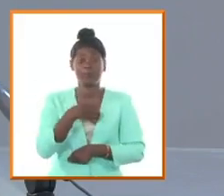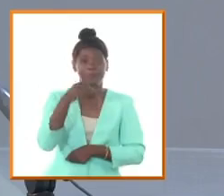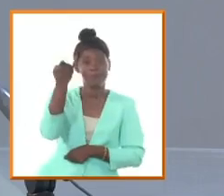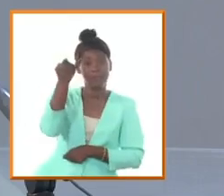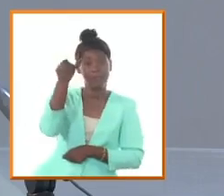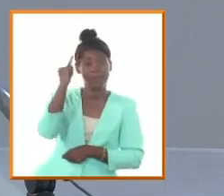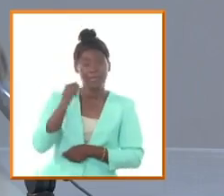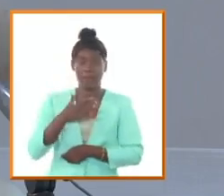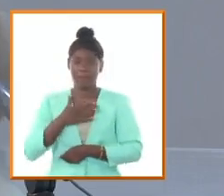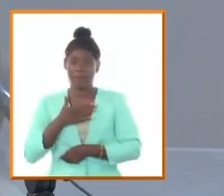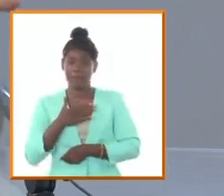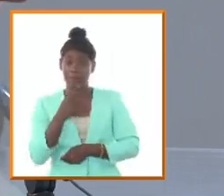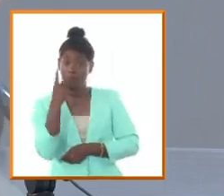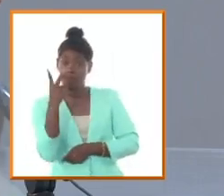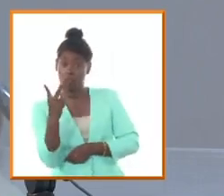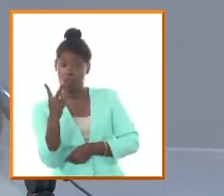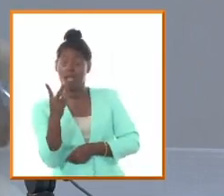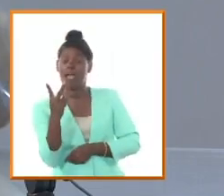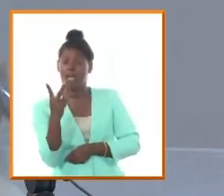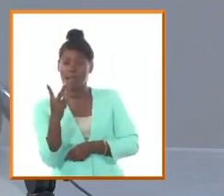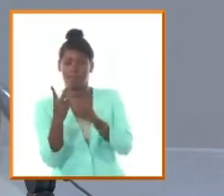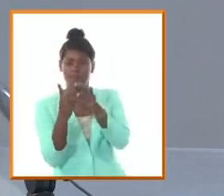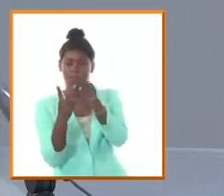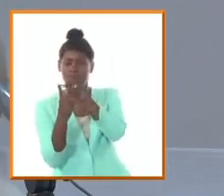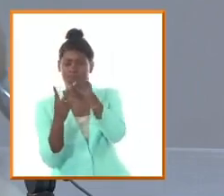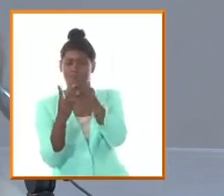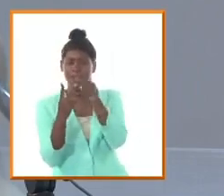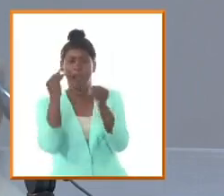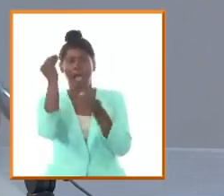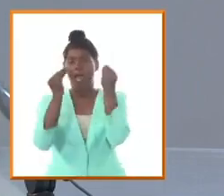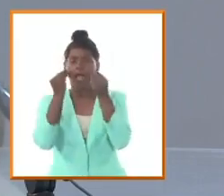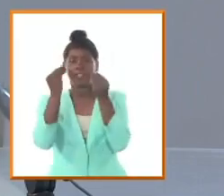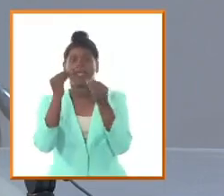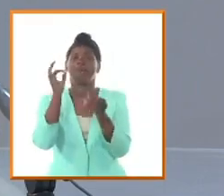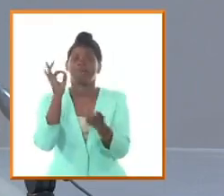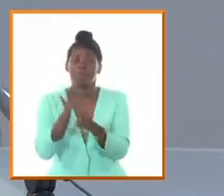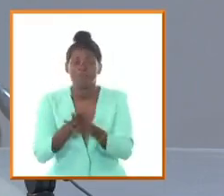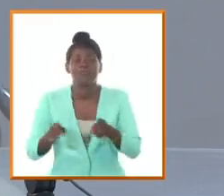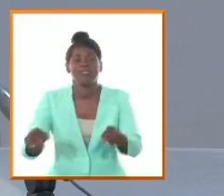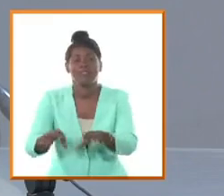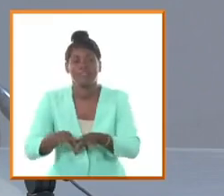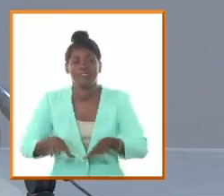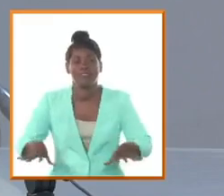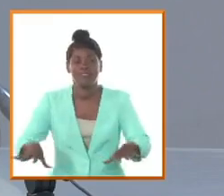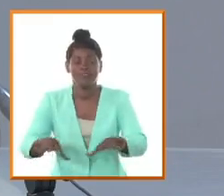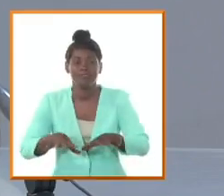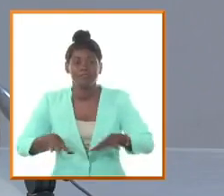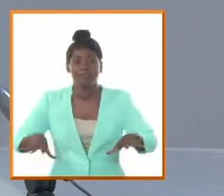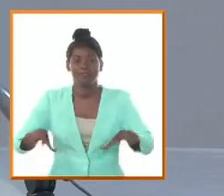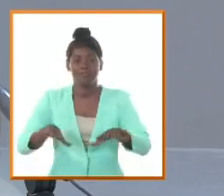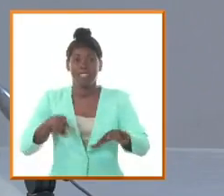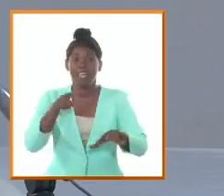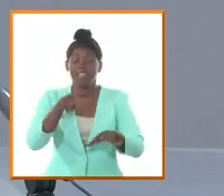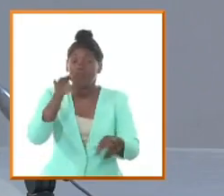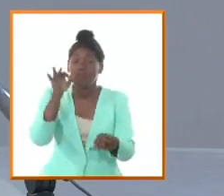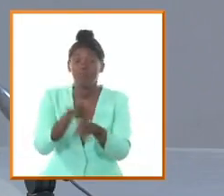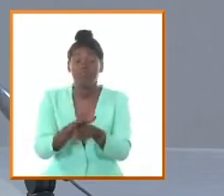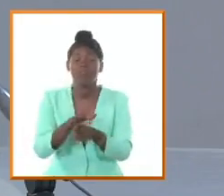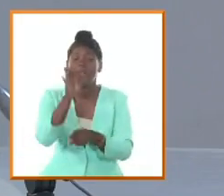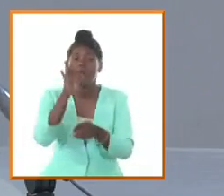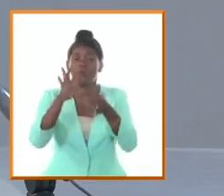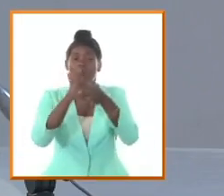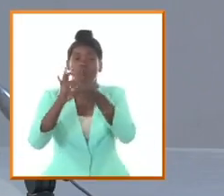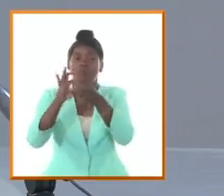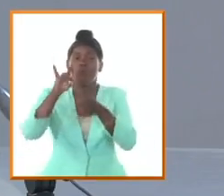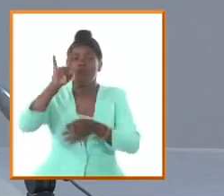y de ahí nace el diseño que se conforma el diseño político que se conforma en Guaymar y